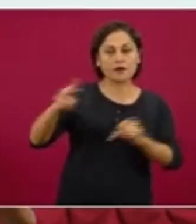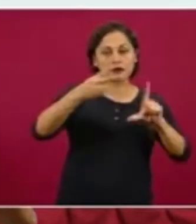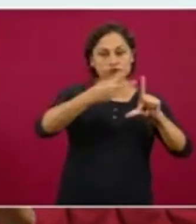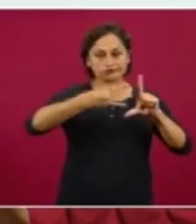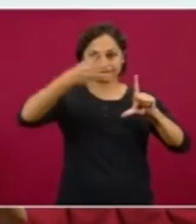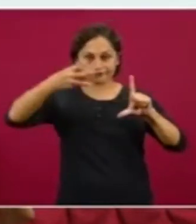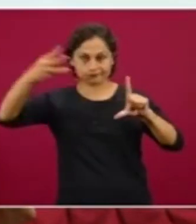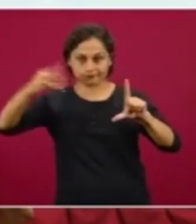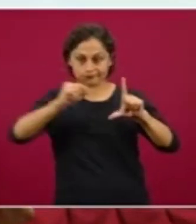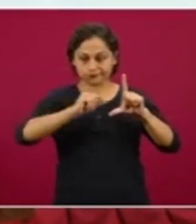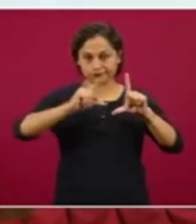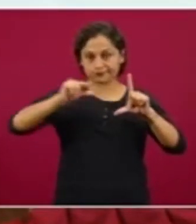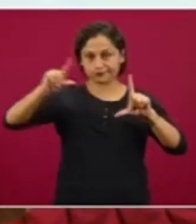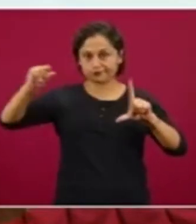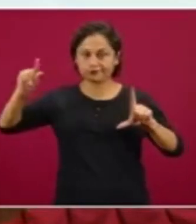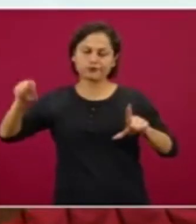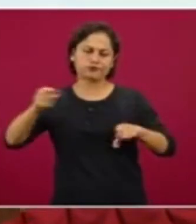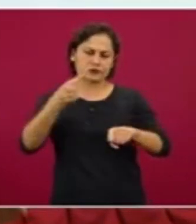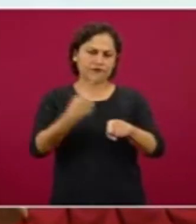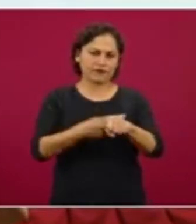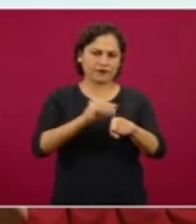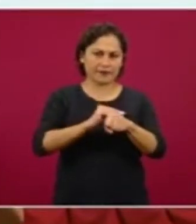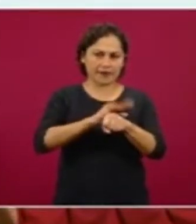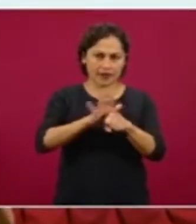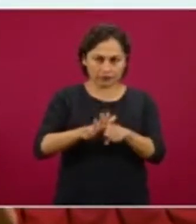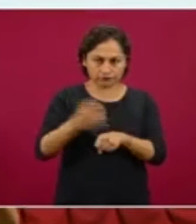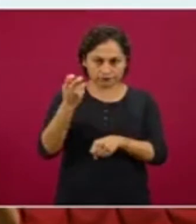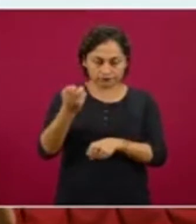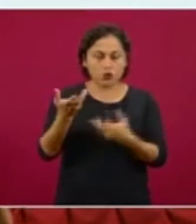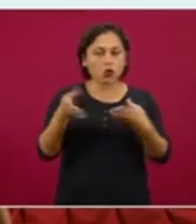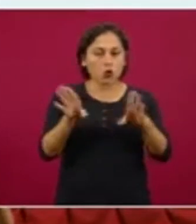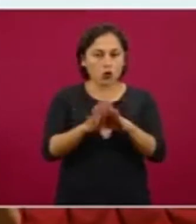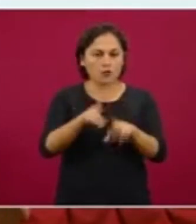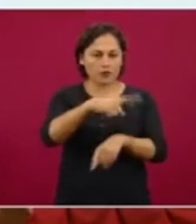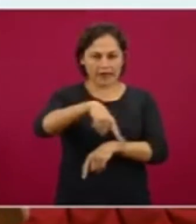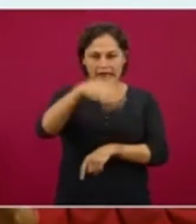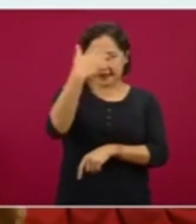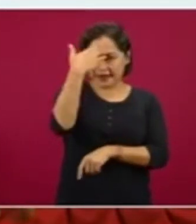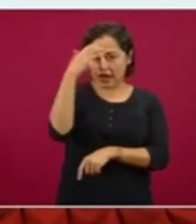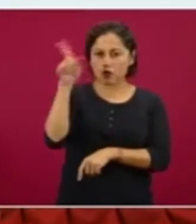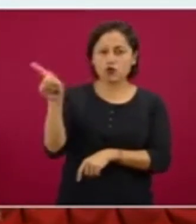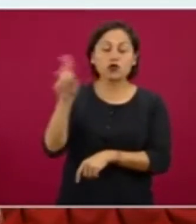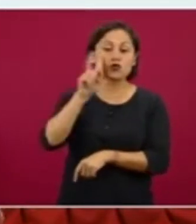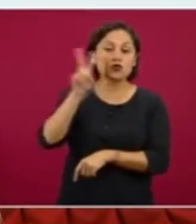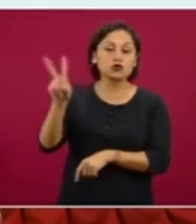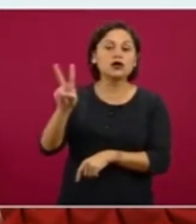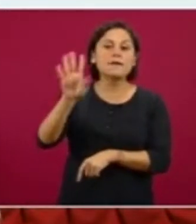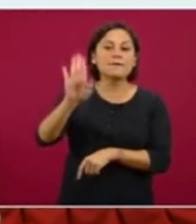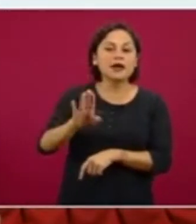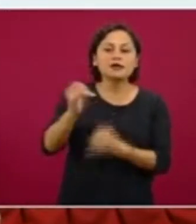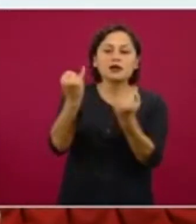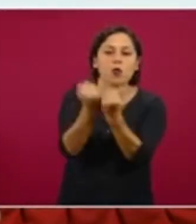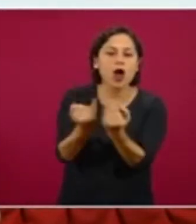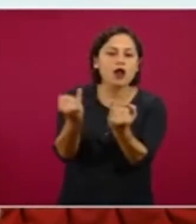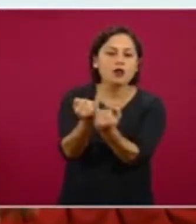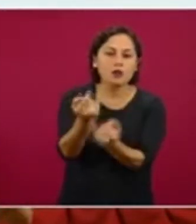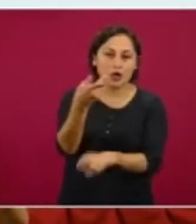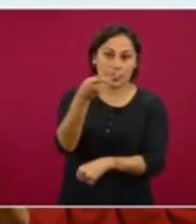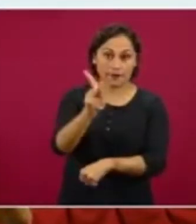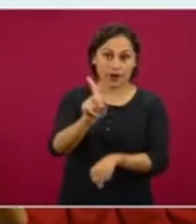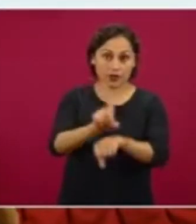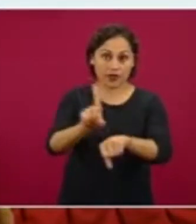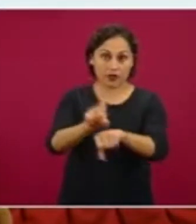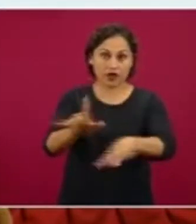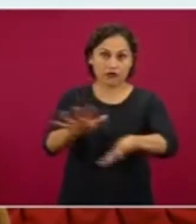.760 recuperados. Esta curva, aunque parece la misma, la actualizamos cada día y